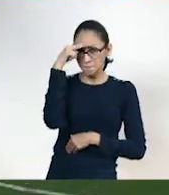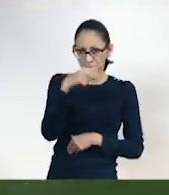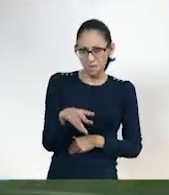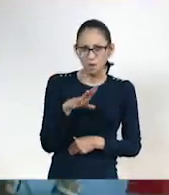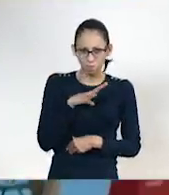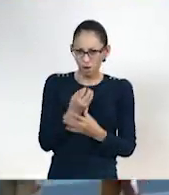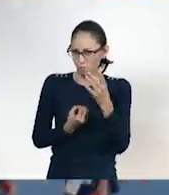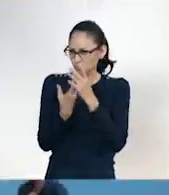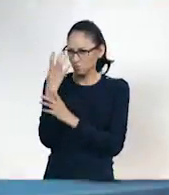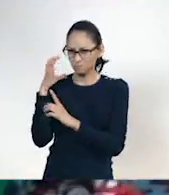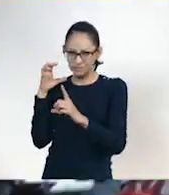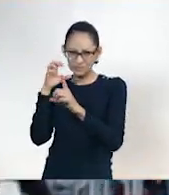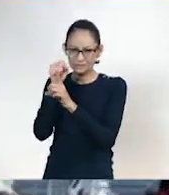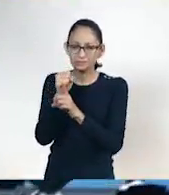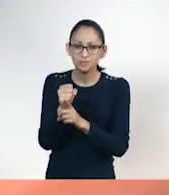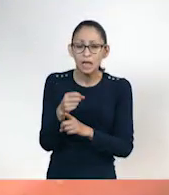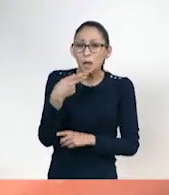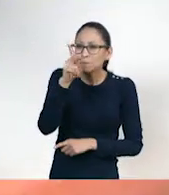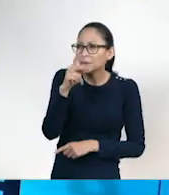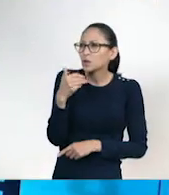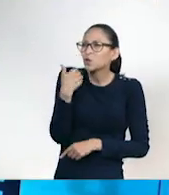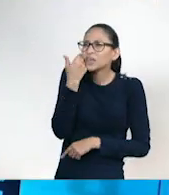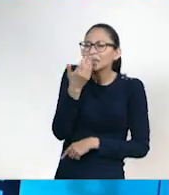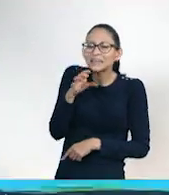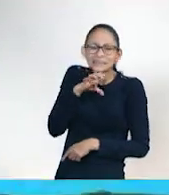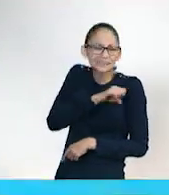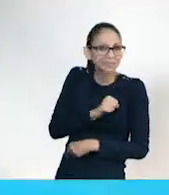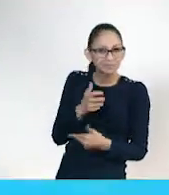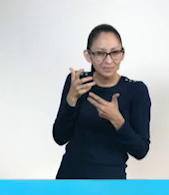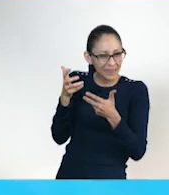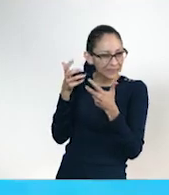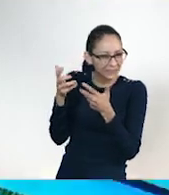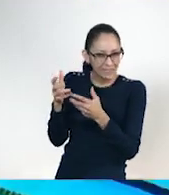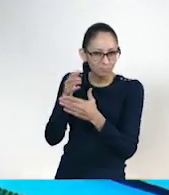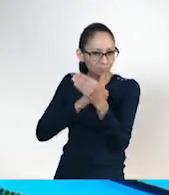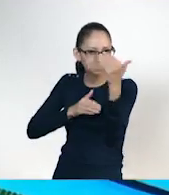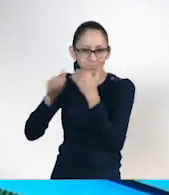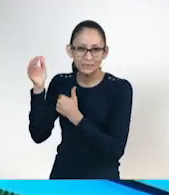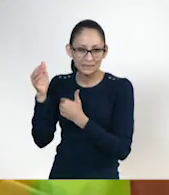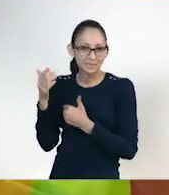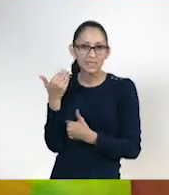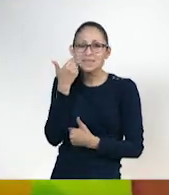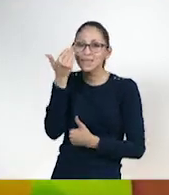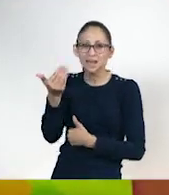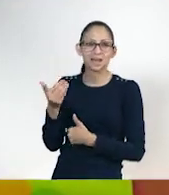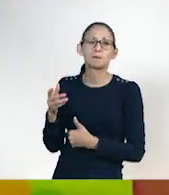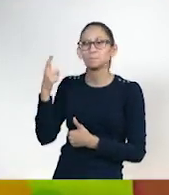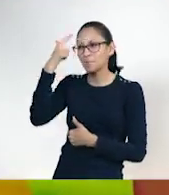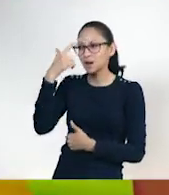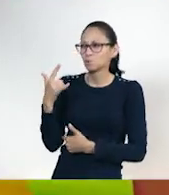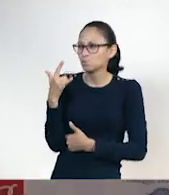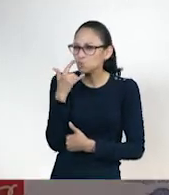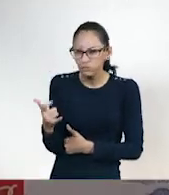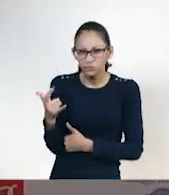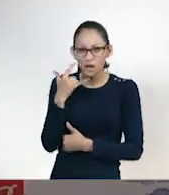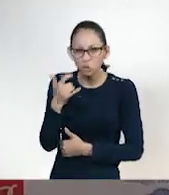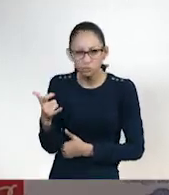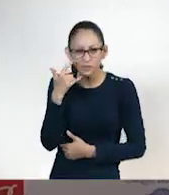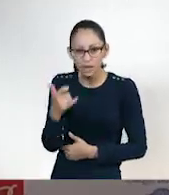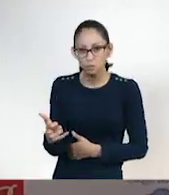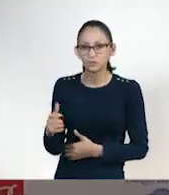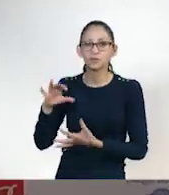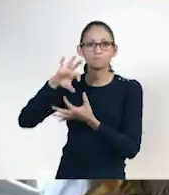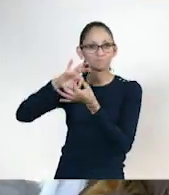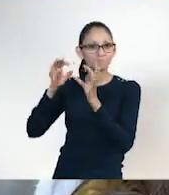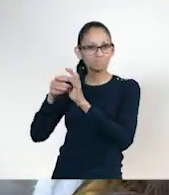reto, pero sobre todo tiene mucha pasión y hoy en día una gran afición para luchar una vez más por ver ondear